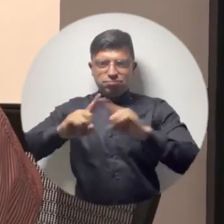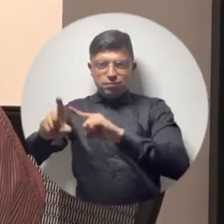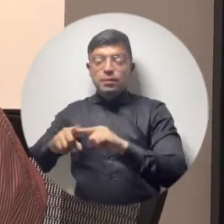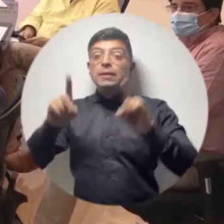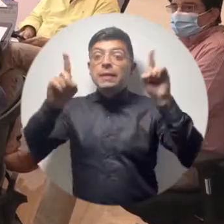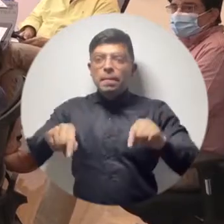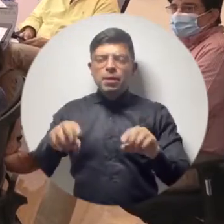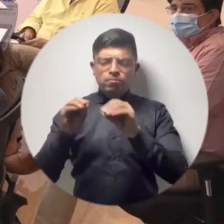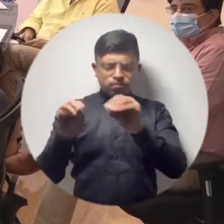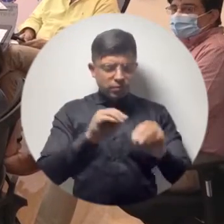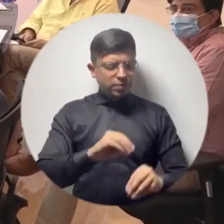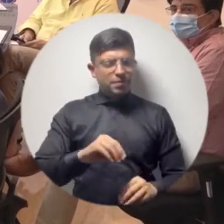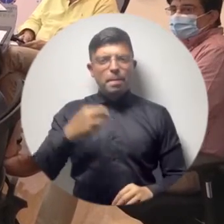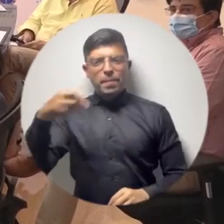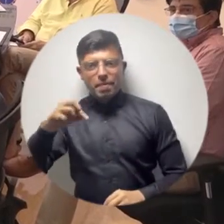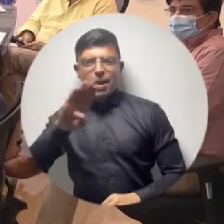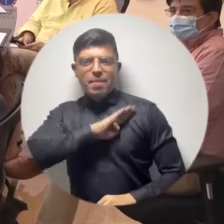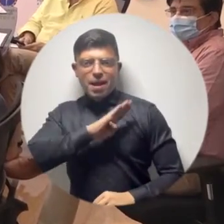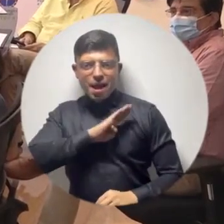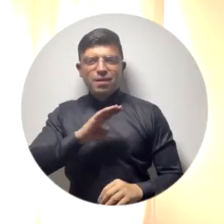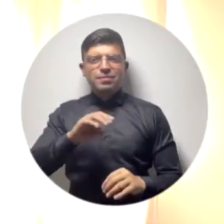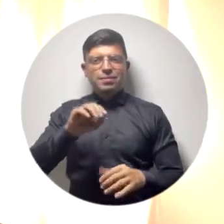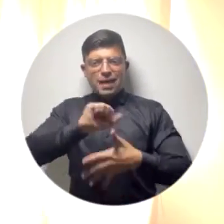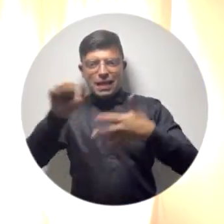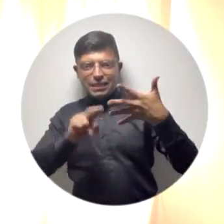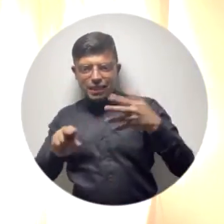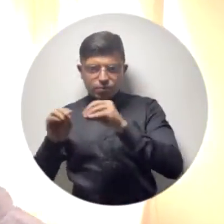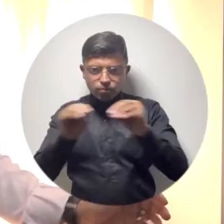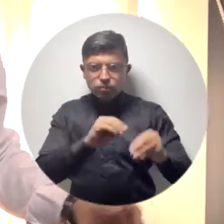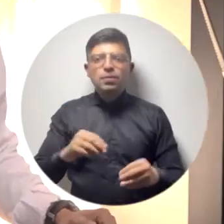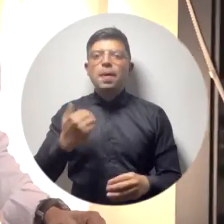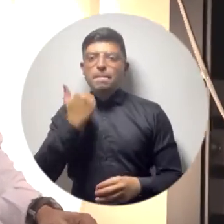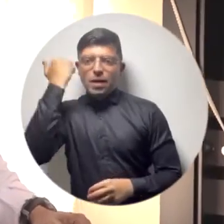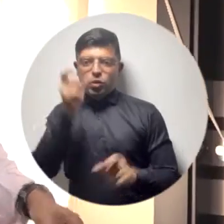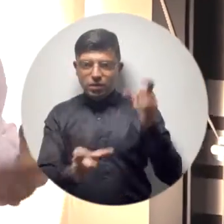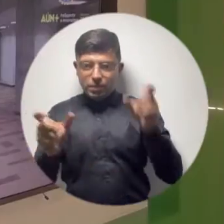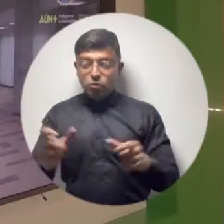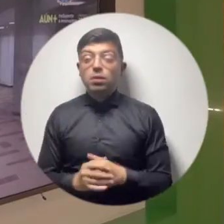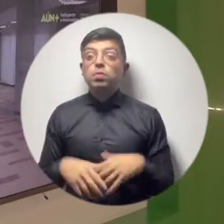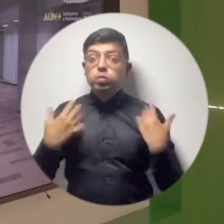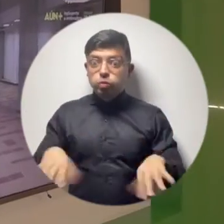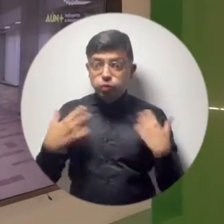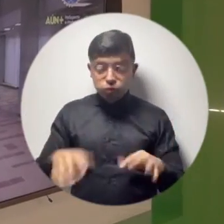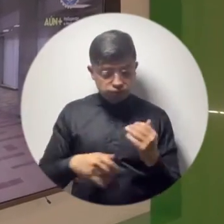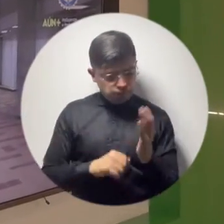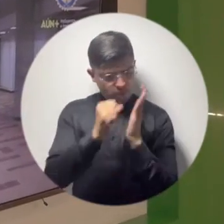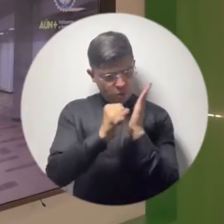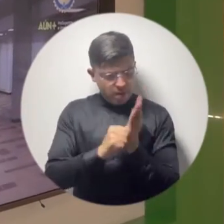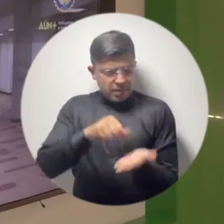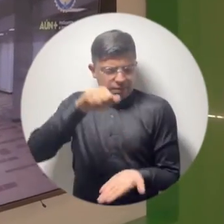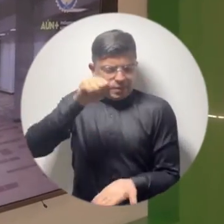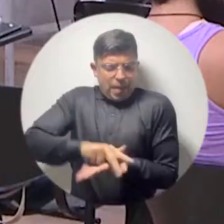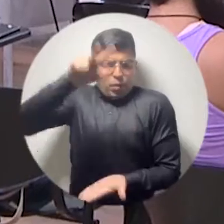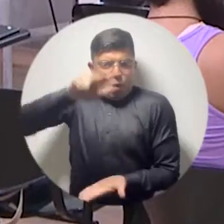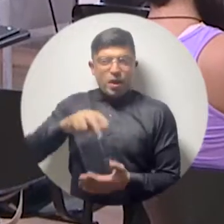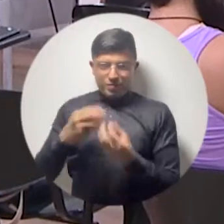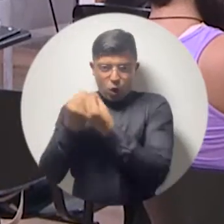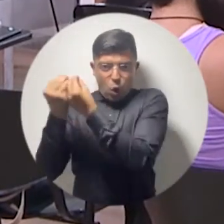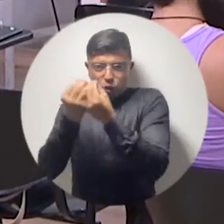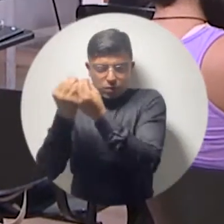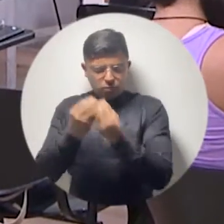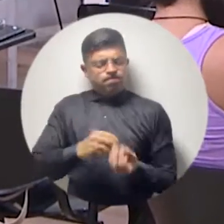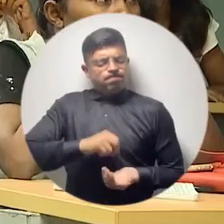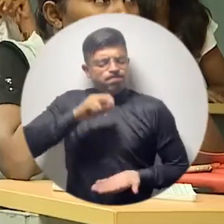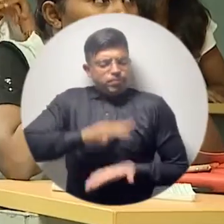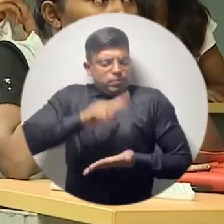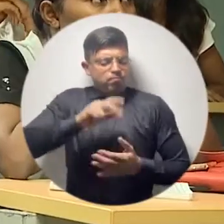y media para adultos. Este acuerdo que se acaba de aprobar en este consejo es muy importante. Encontramos muchísimas